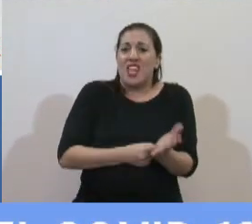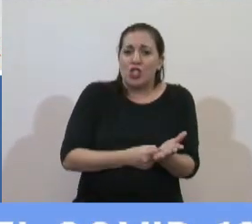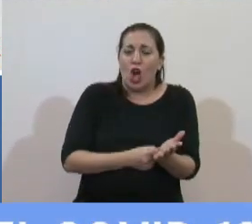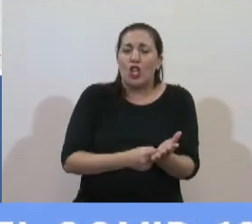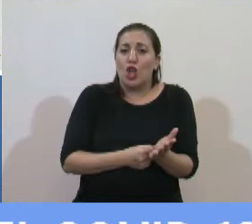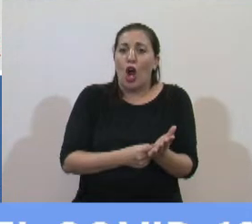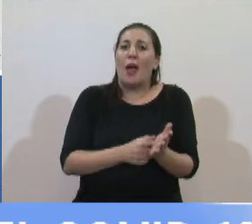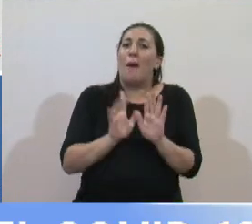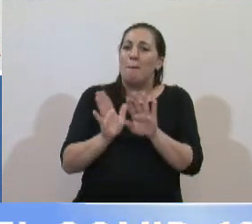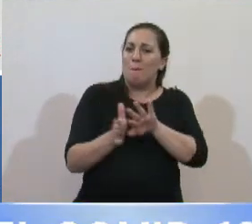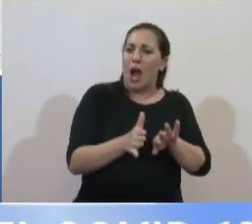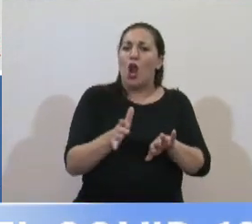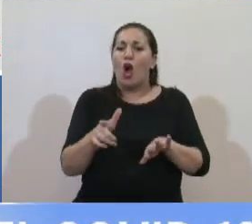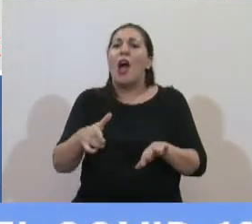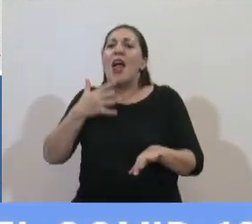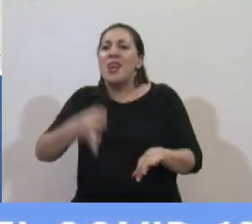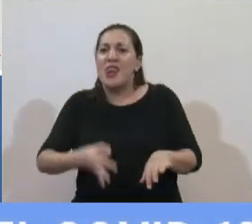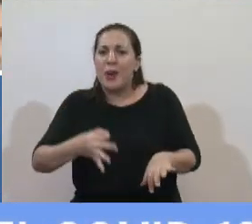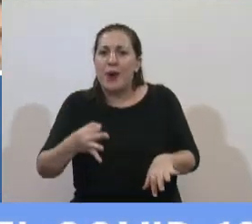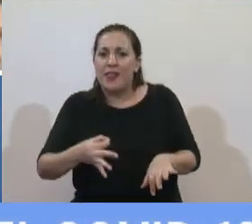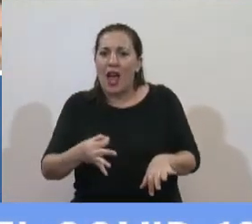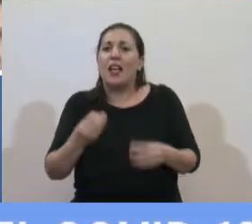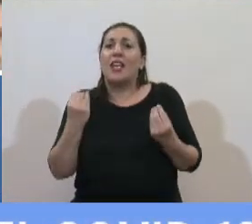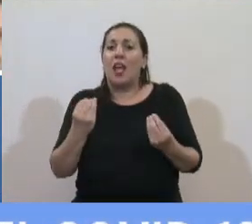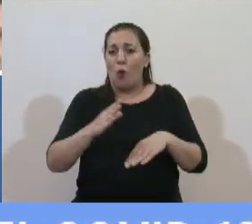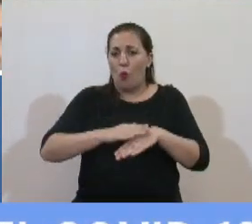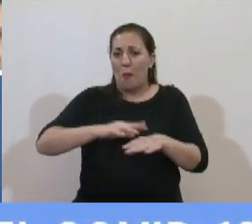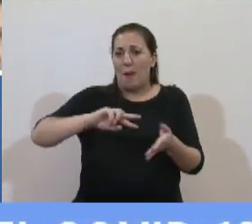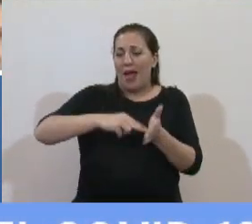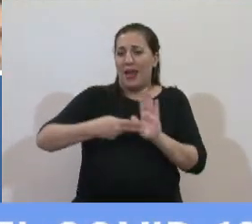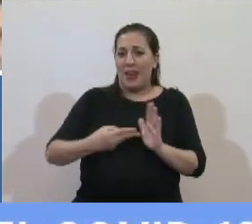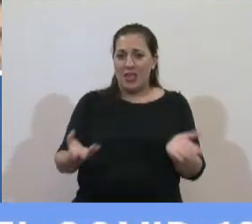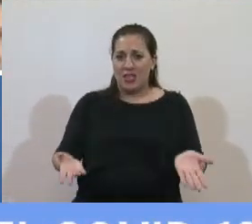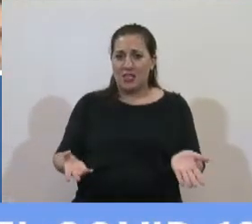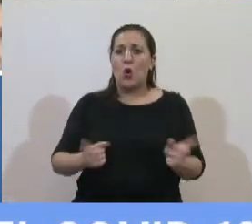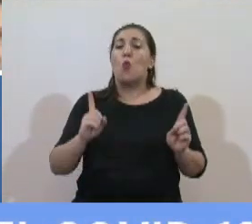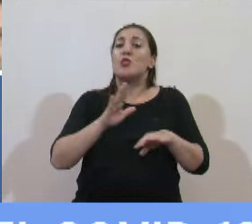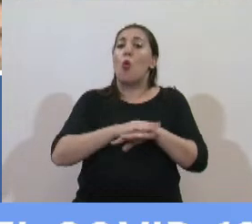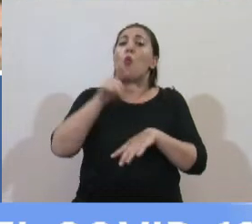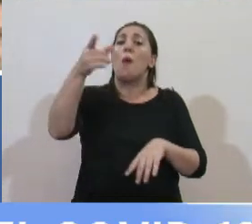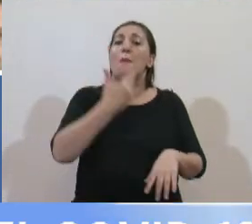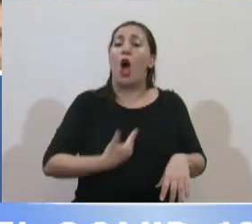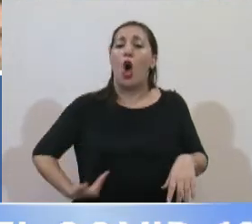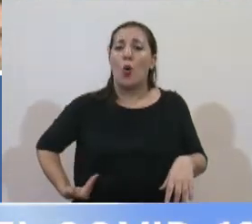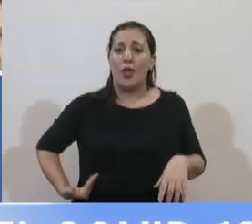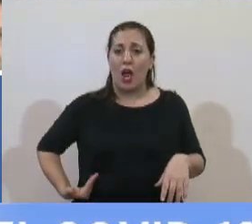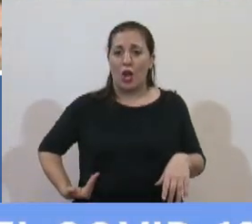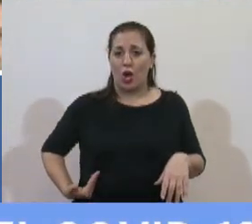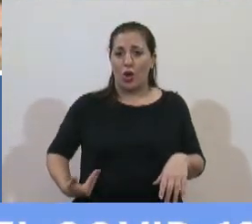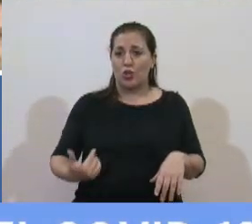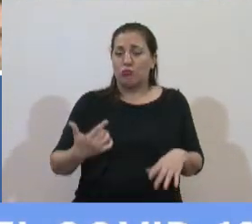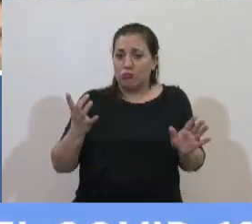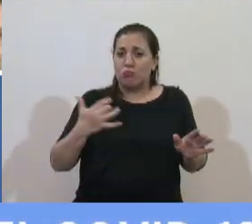y la realidad este desacople tiene que ver con esta crisis que no es responsabilidad del gobierno la pandemia no es